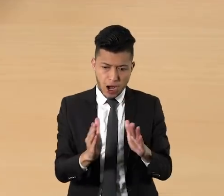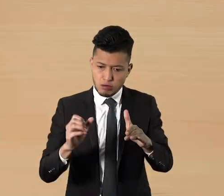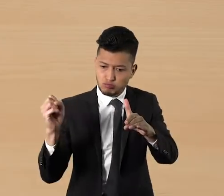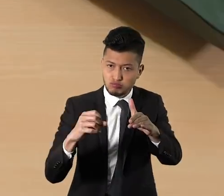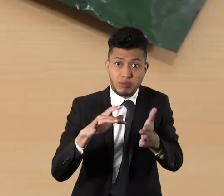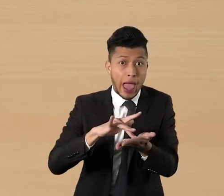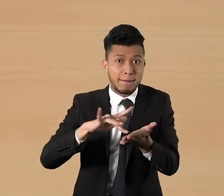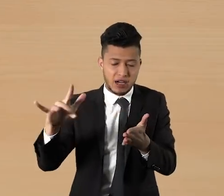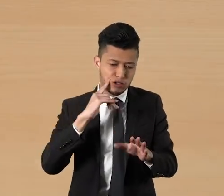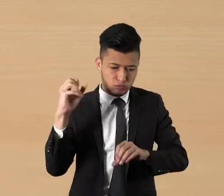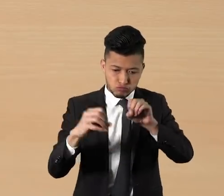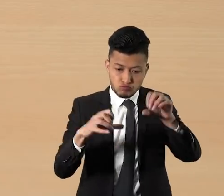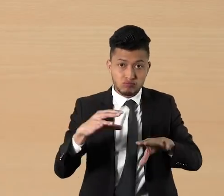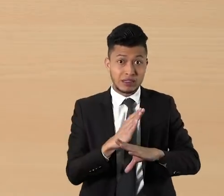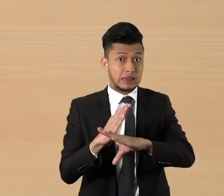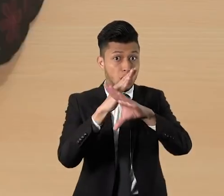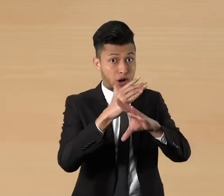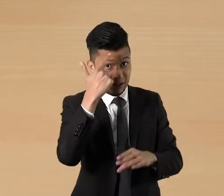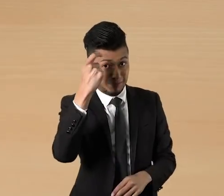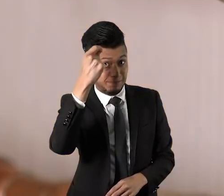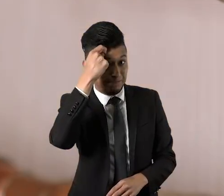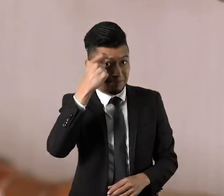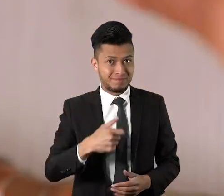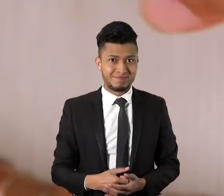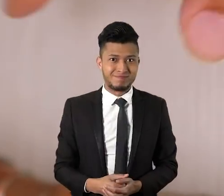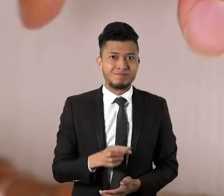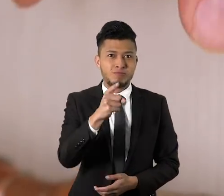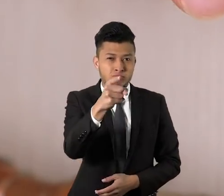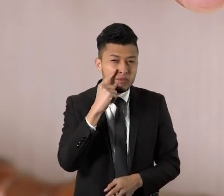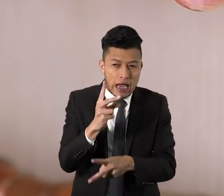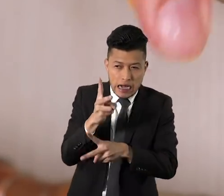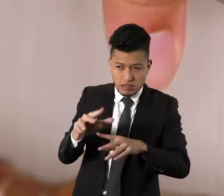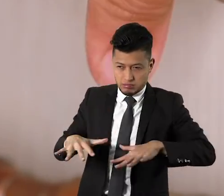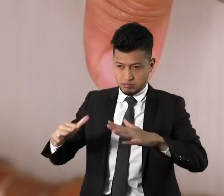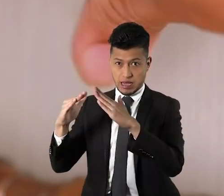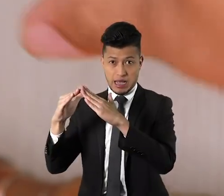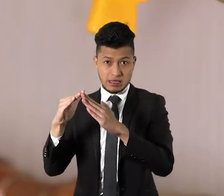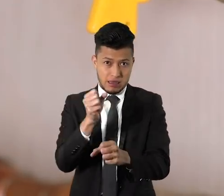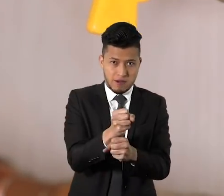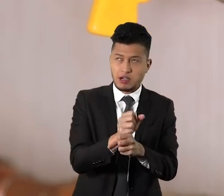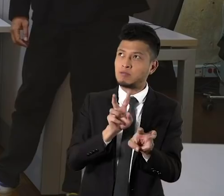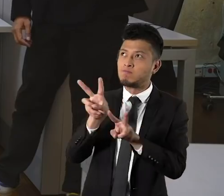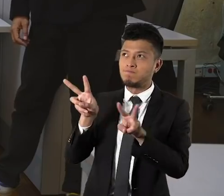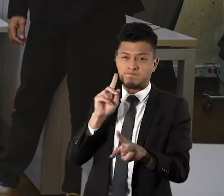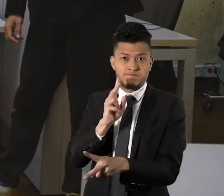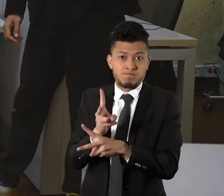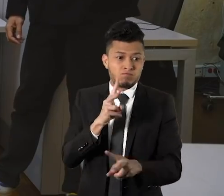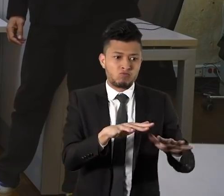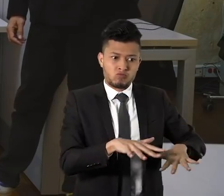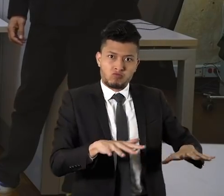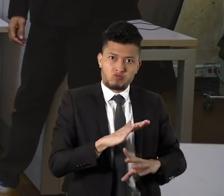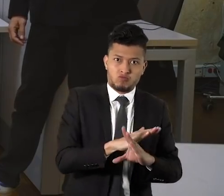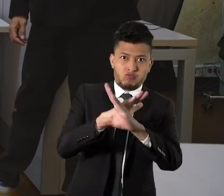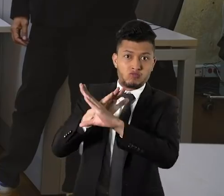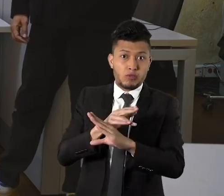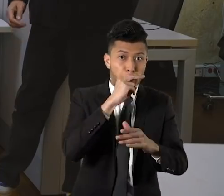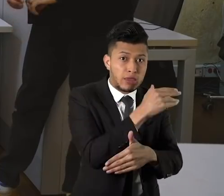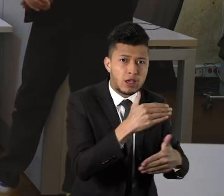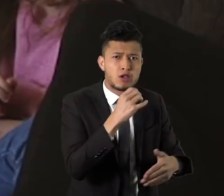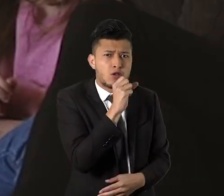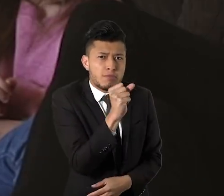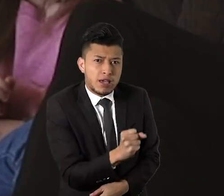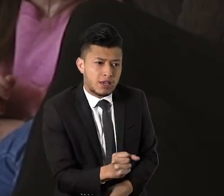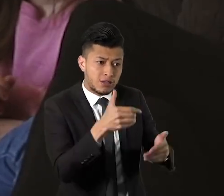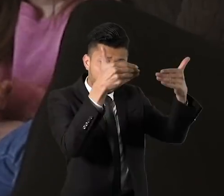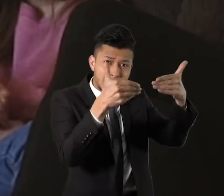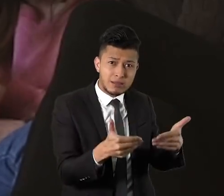y kit de emergencias, incluyendo medidas y elementos de bioseguridad. Identifica los riesgos en tu hogar o trabajo. Ubica un lugar seguro para adultos mayores, niños,